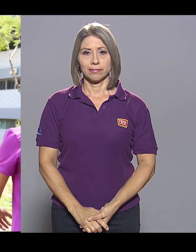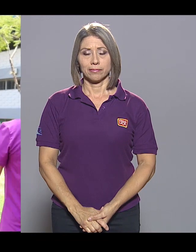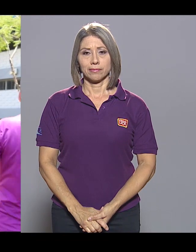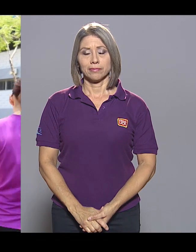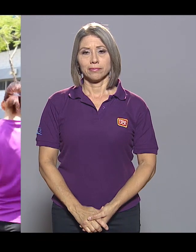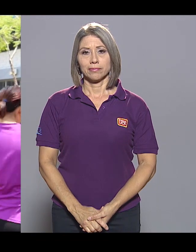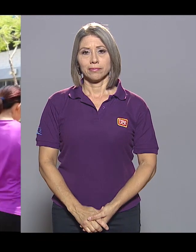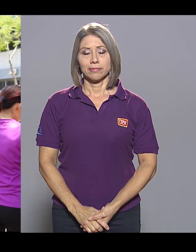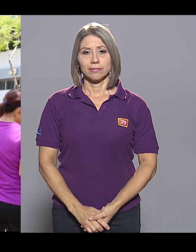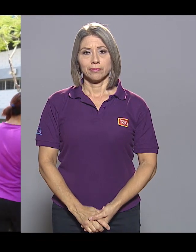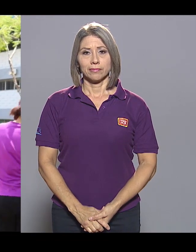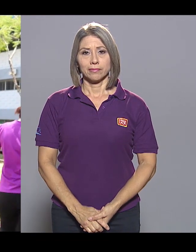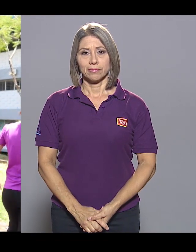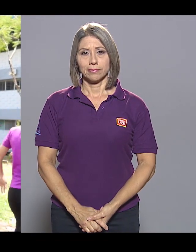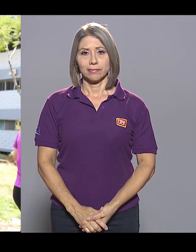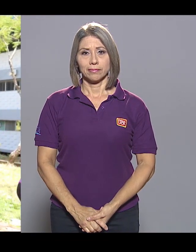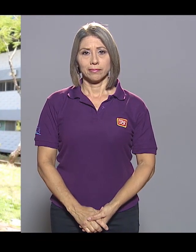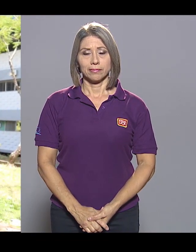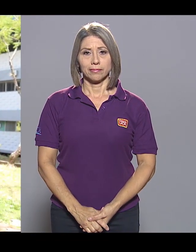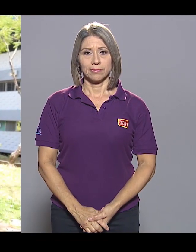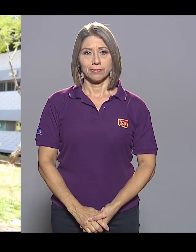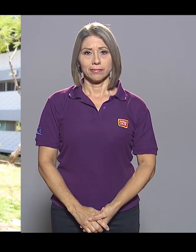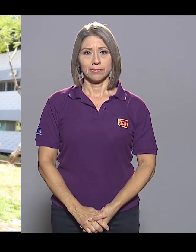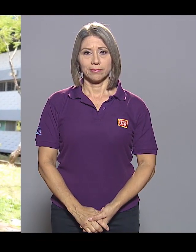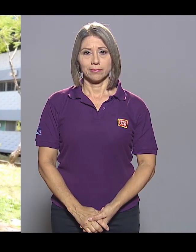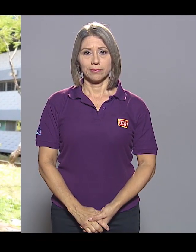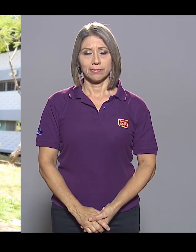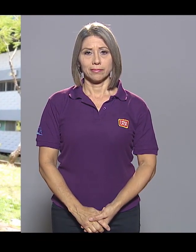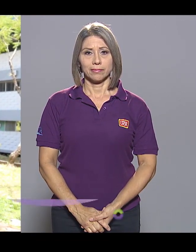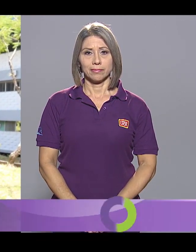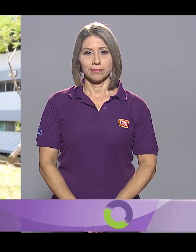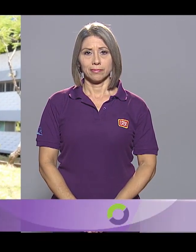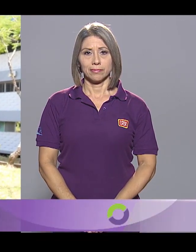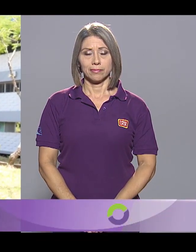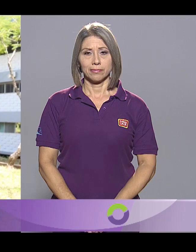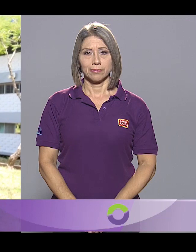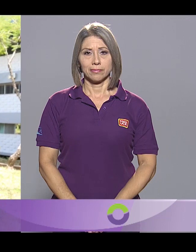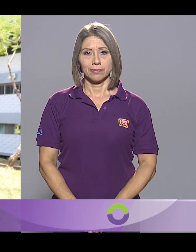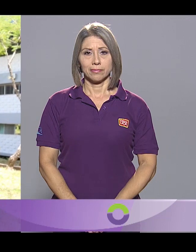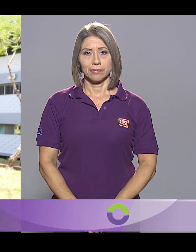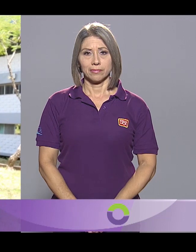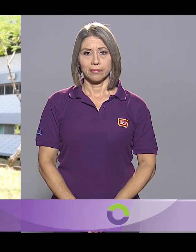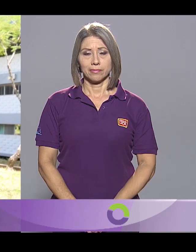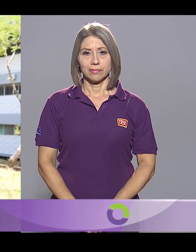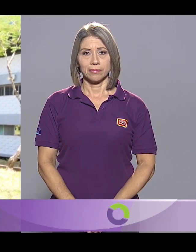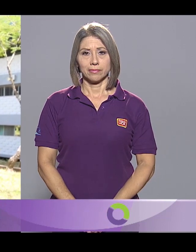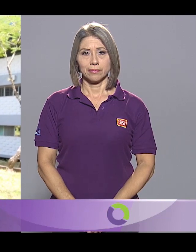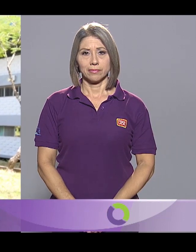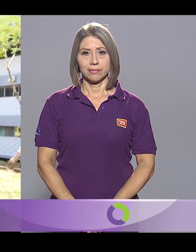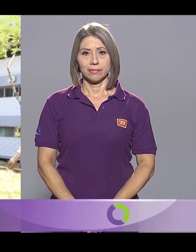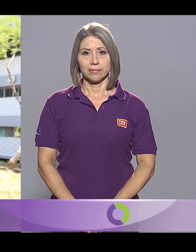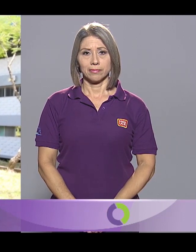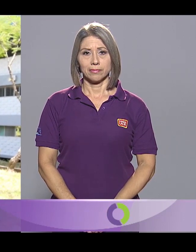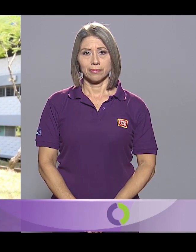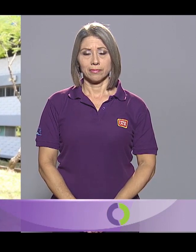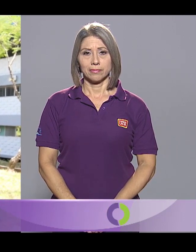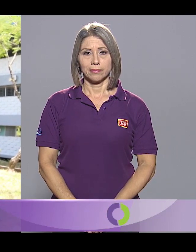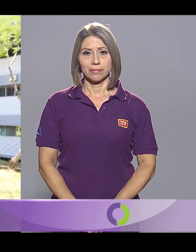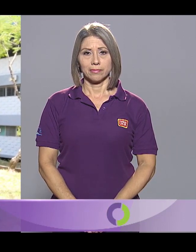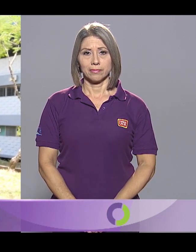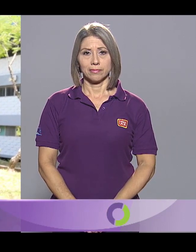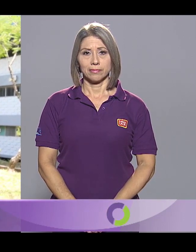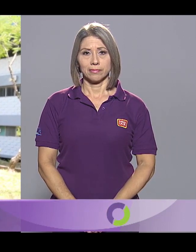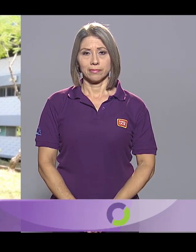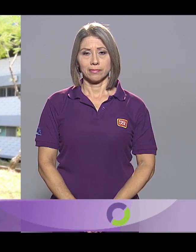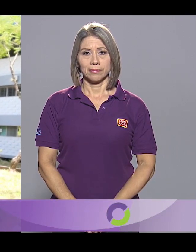no accedemos a la explicación. Además, hay personas sordas que no tienen comprensión de lectura para la información escrita.